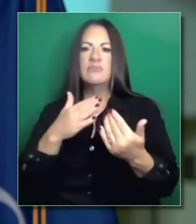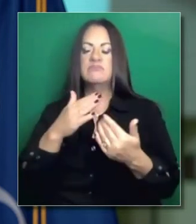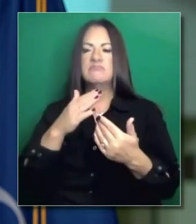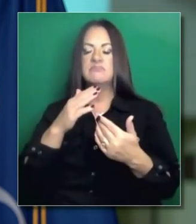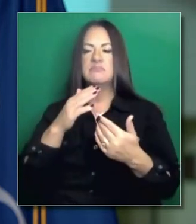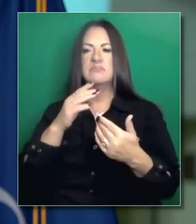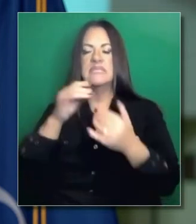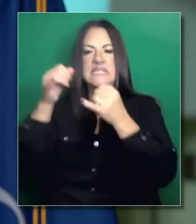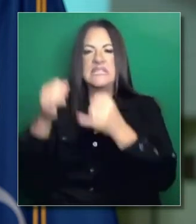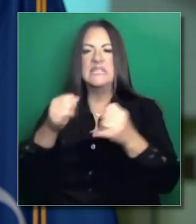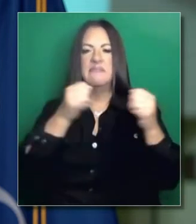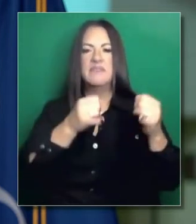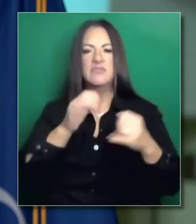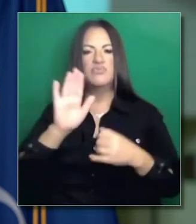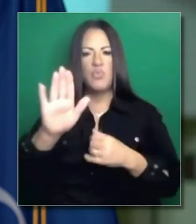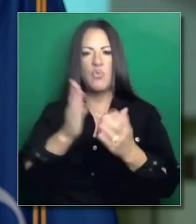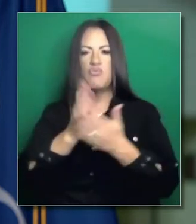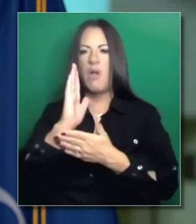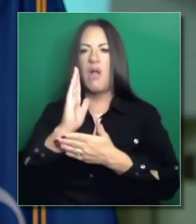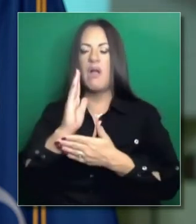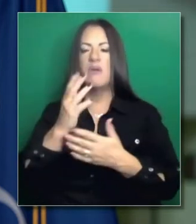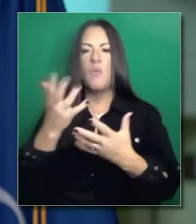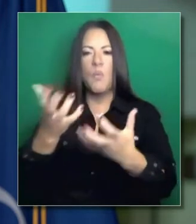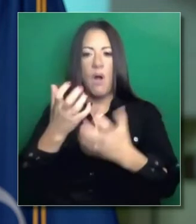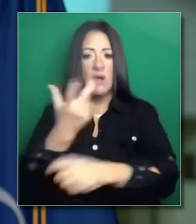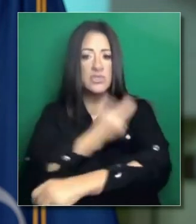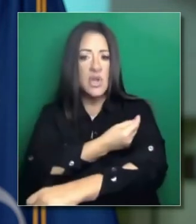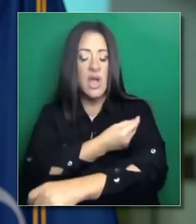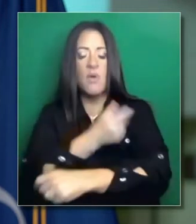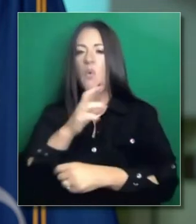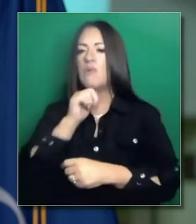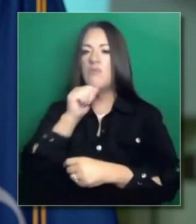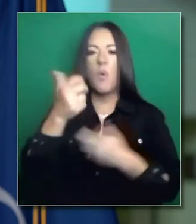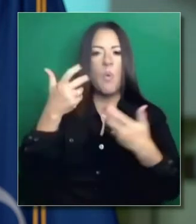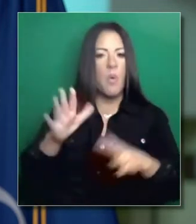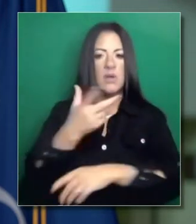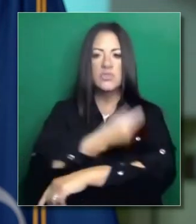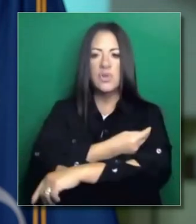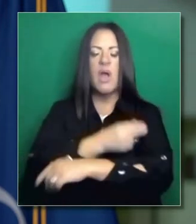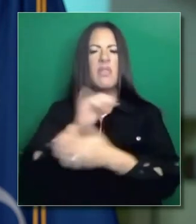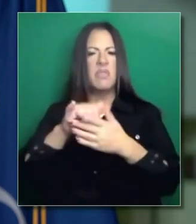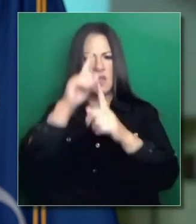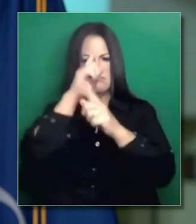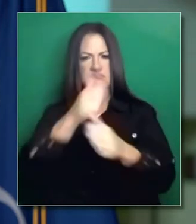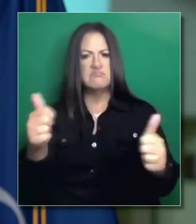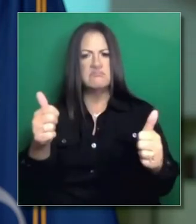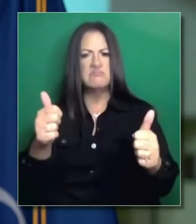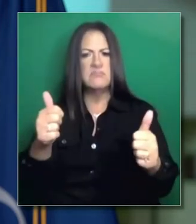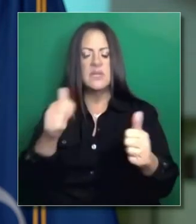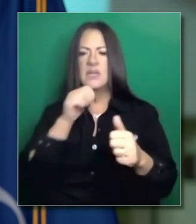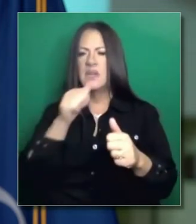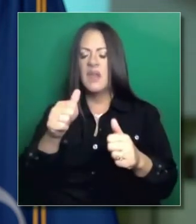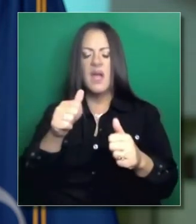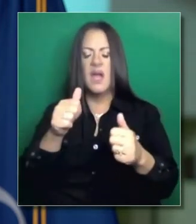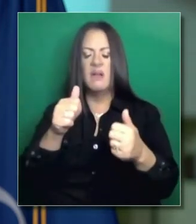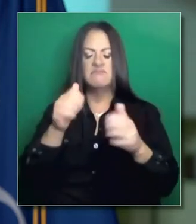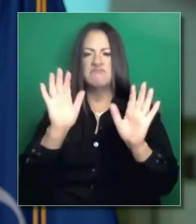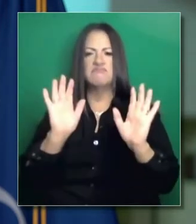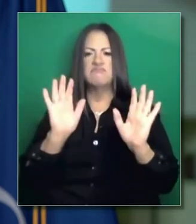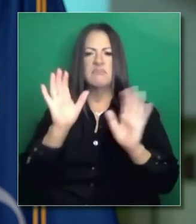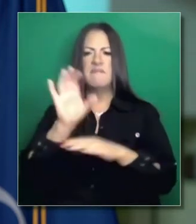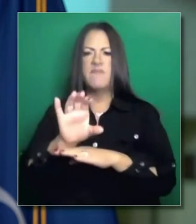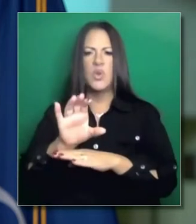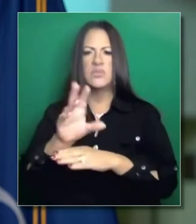La vacuna. Tienen. Ese derecho. Tenemos. A bastantes. Personas. Que sí. Quieren. La vacuna. Y. La clave.